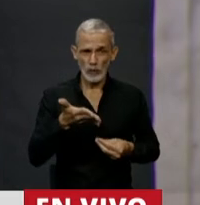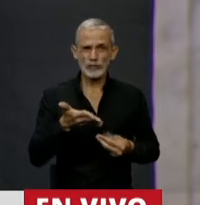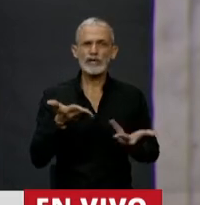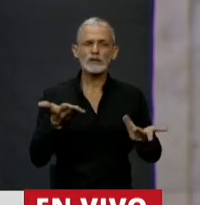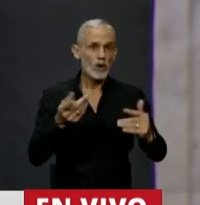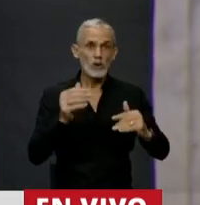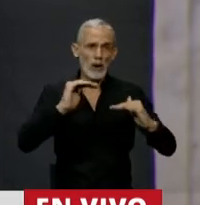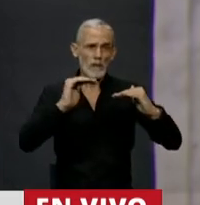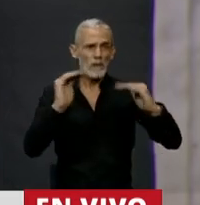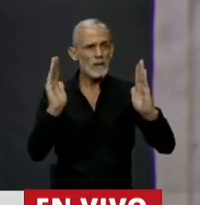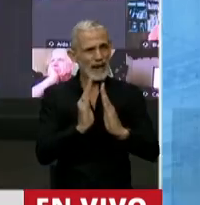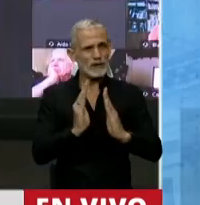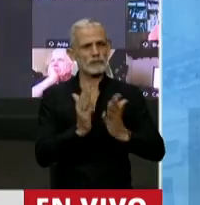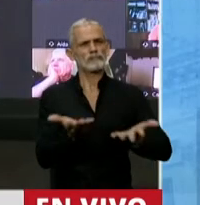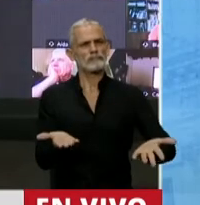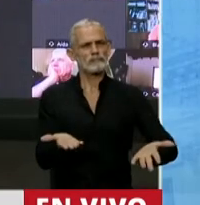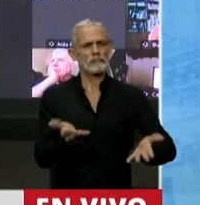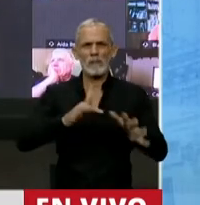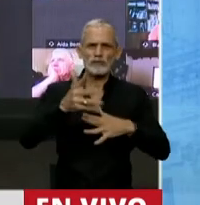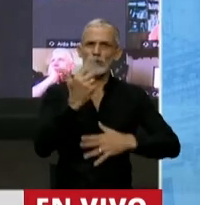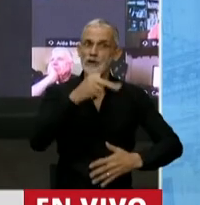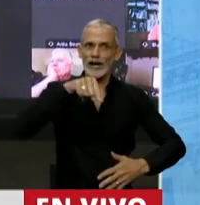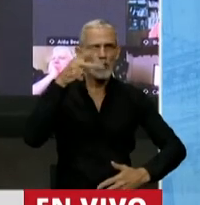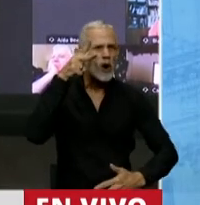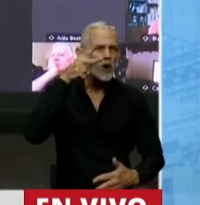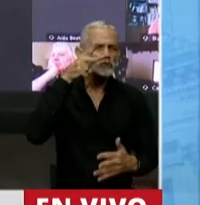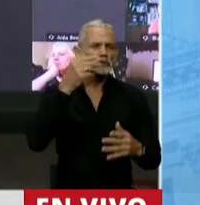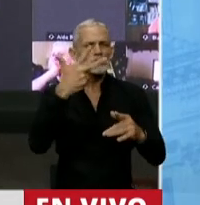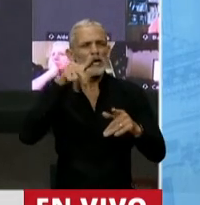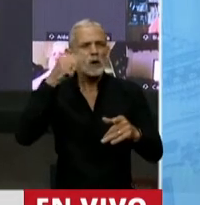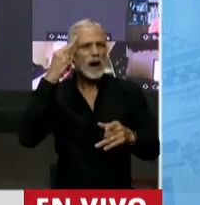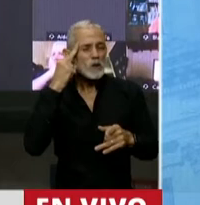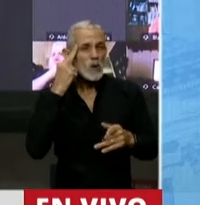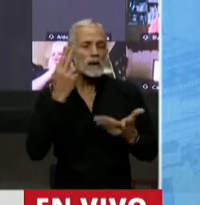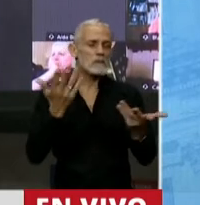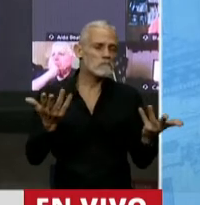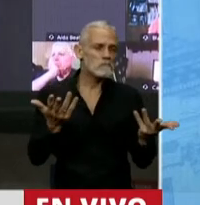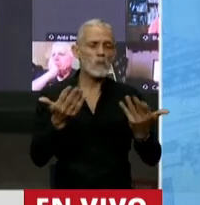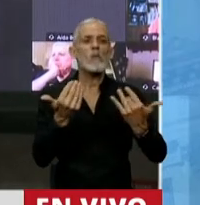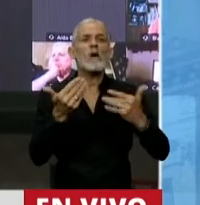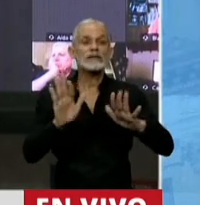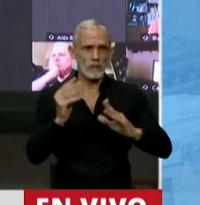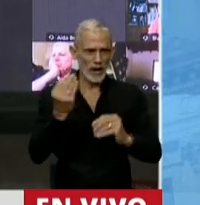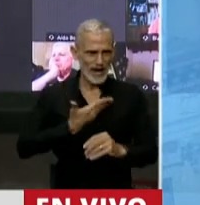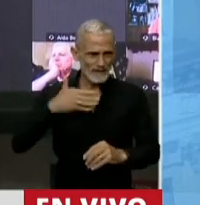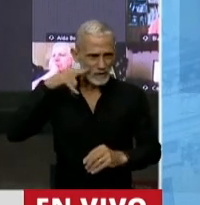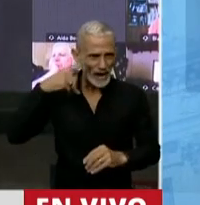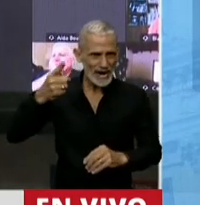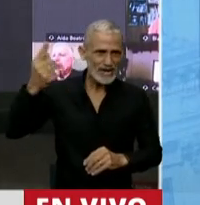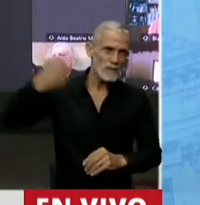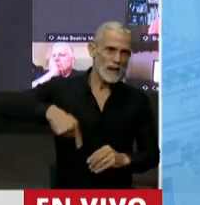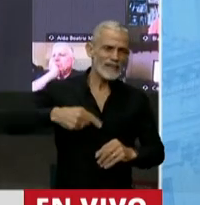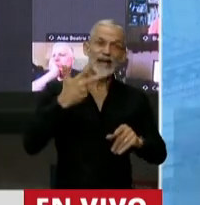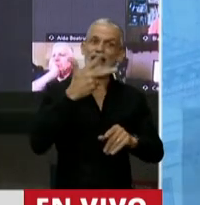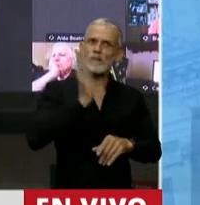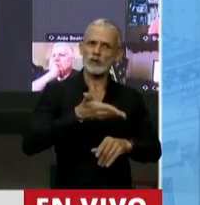aún menor, es decir, alrededor del 3,8, 3,9, estaría dispuesto a aceptar, ya que el Fondo Monetario exigiría